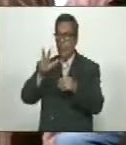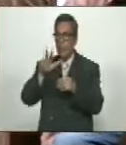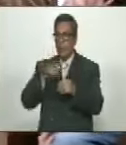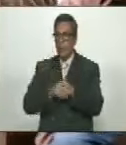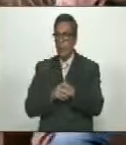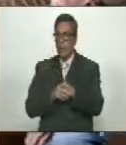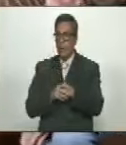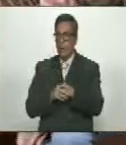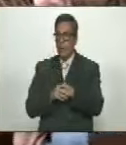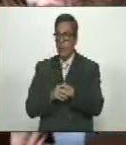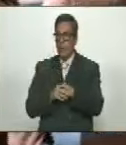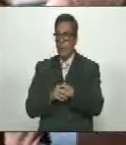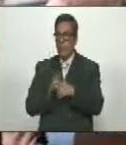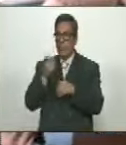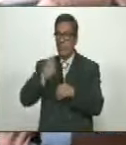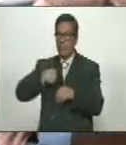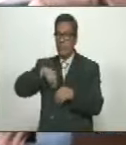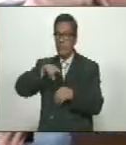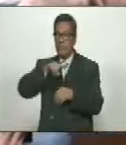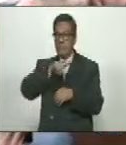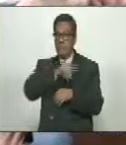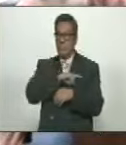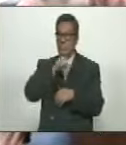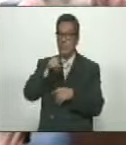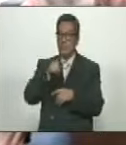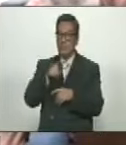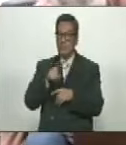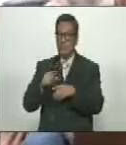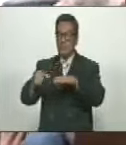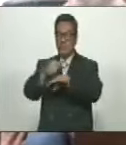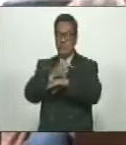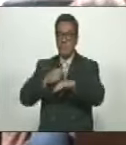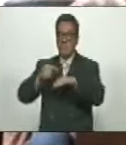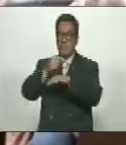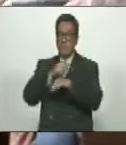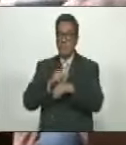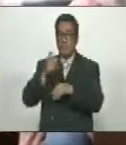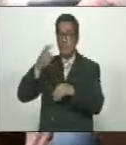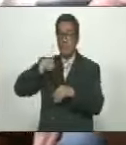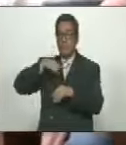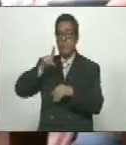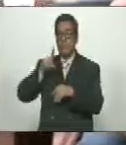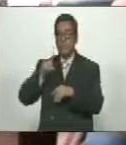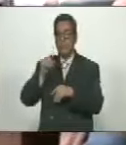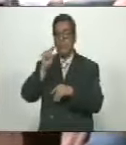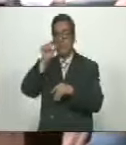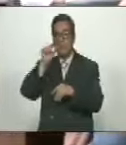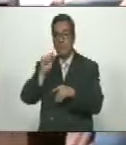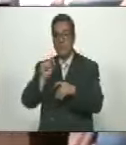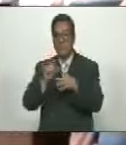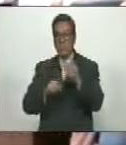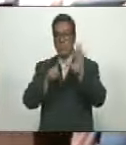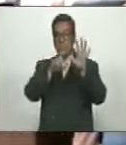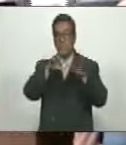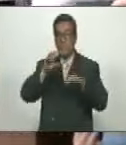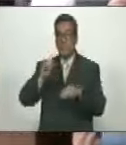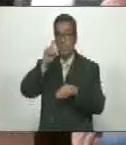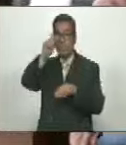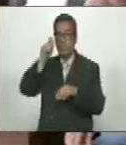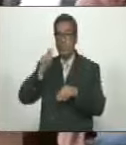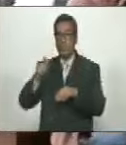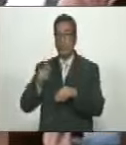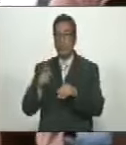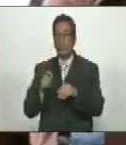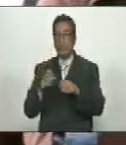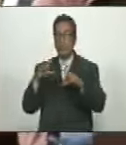nosotros como Estado tenemos como mínimo el 60% de